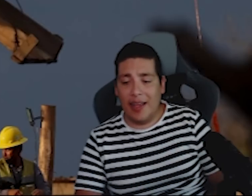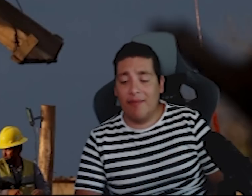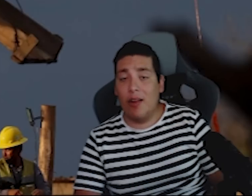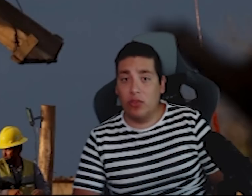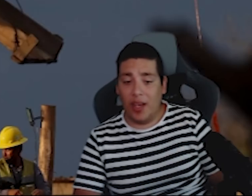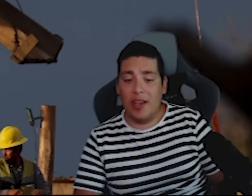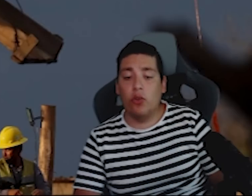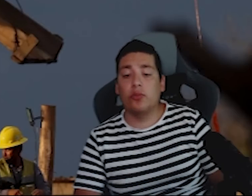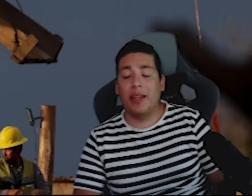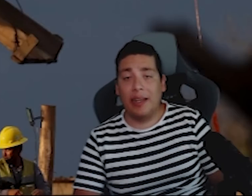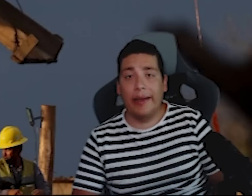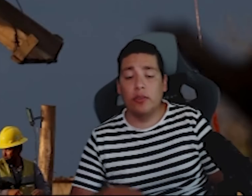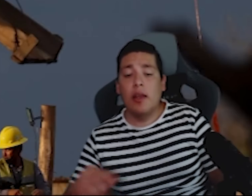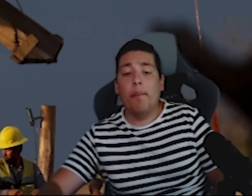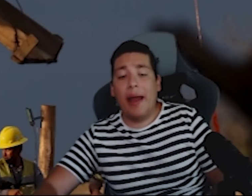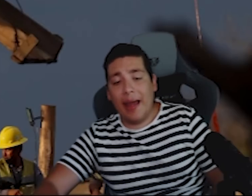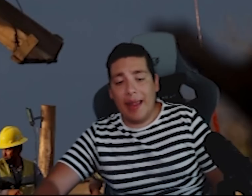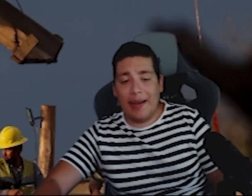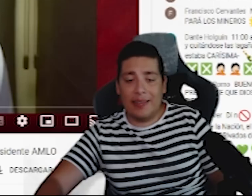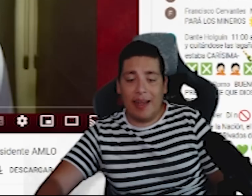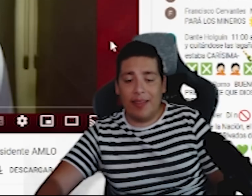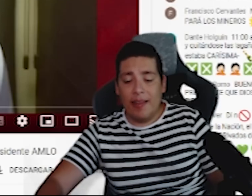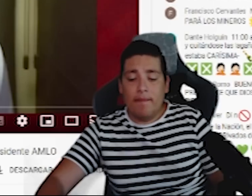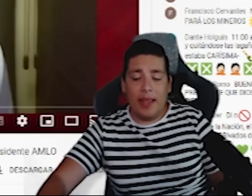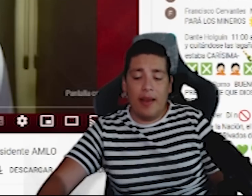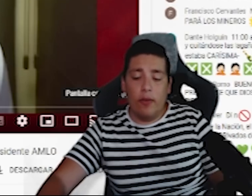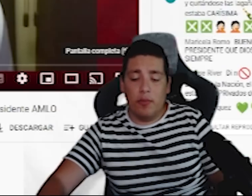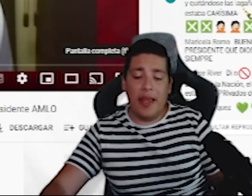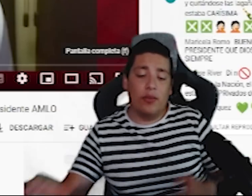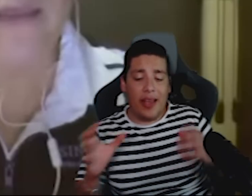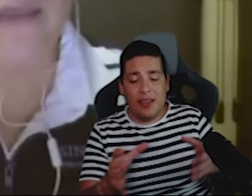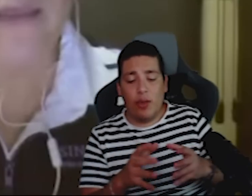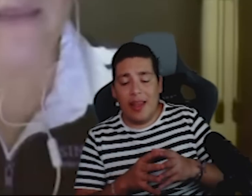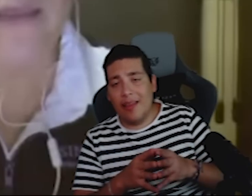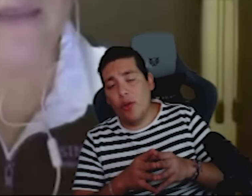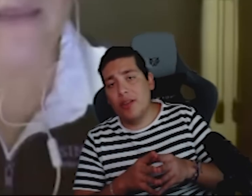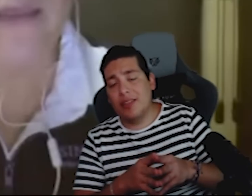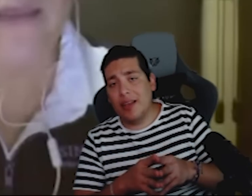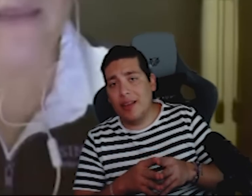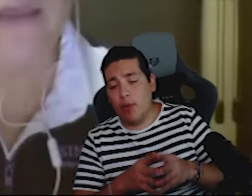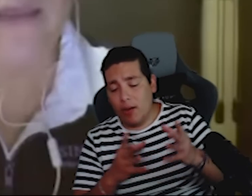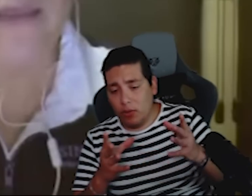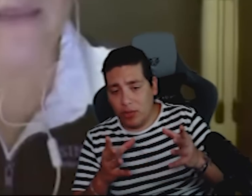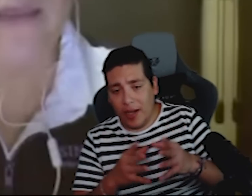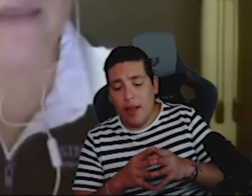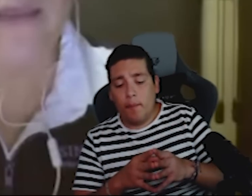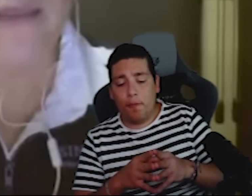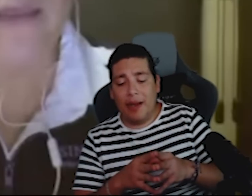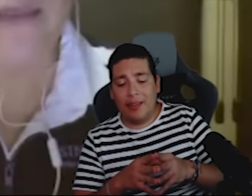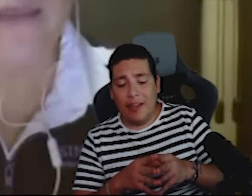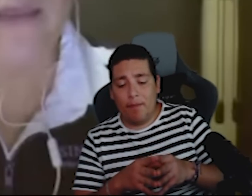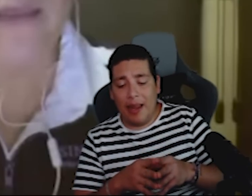estrategia de los técnicos mexicanos para el rescate de los mineros esto el día de hoy se dio a conocer